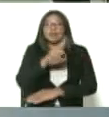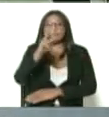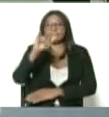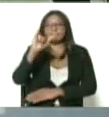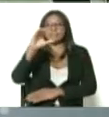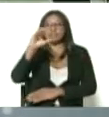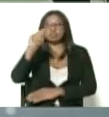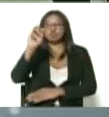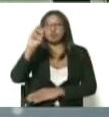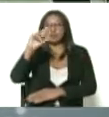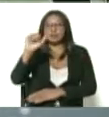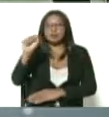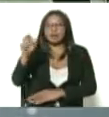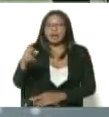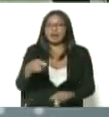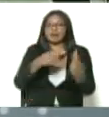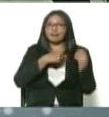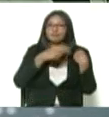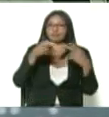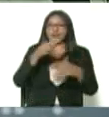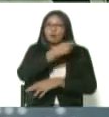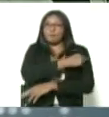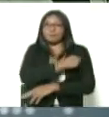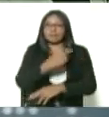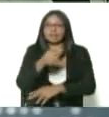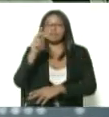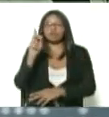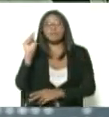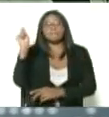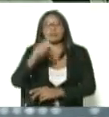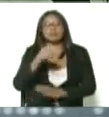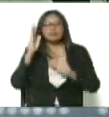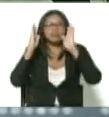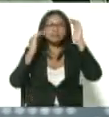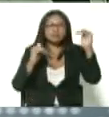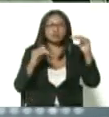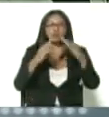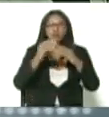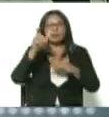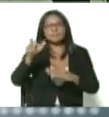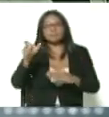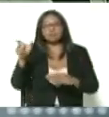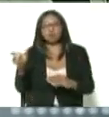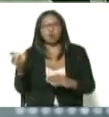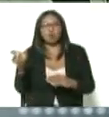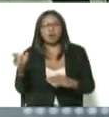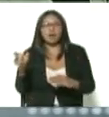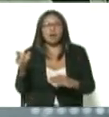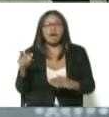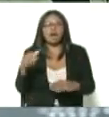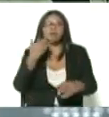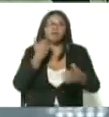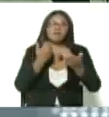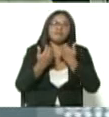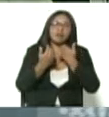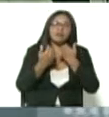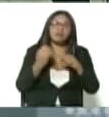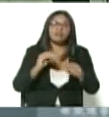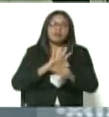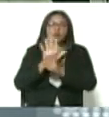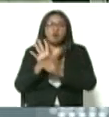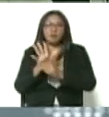hospitales sentinela que durante estos meses ha estado atendiendo a los pacientes contagiados de COVID-19,